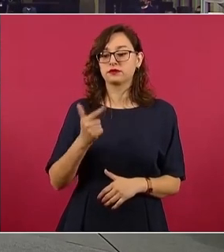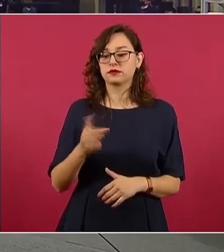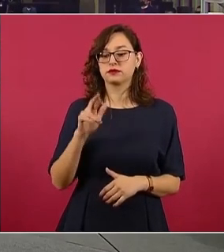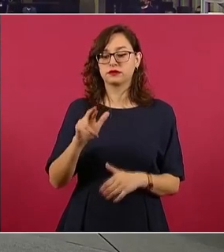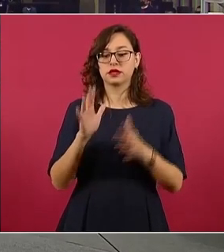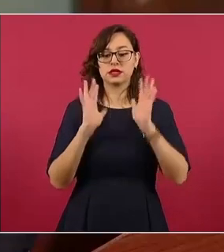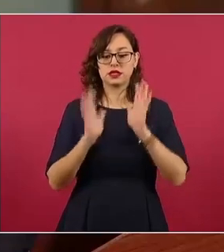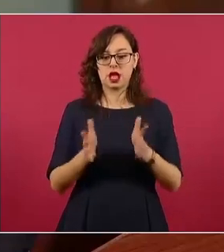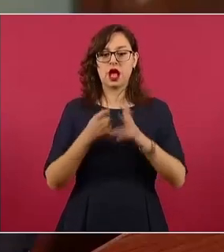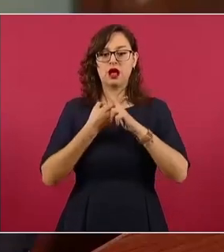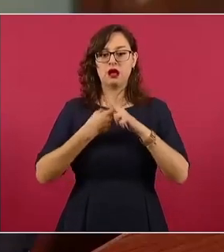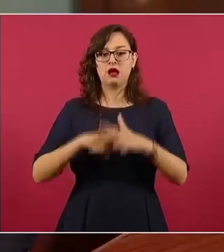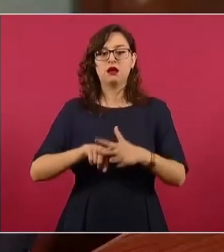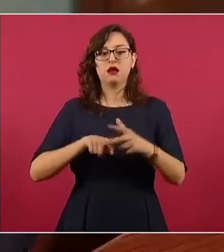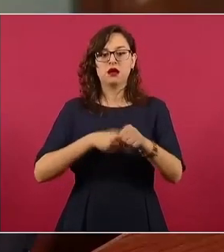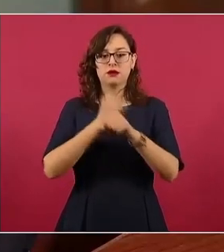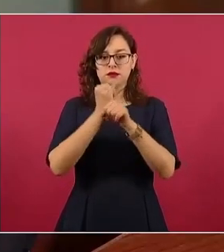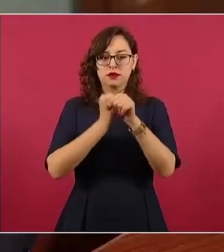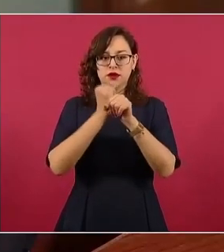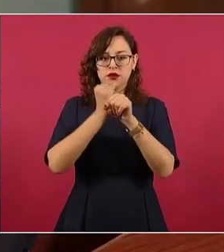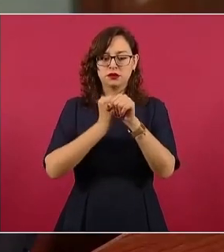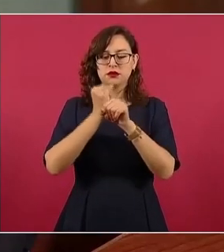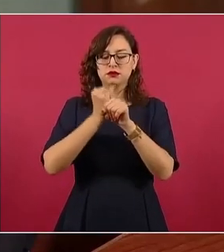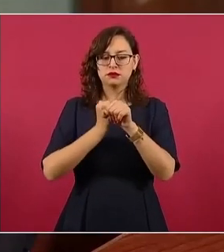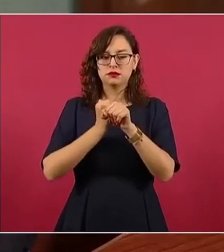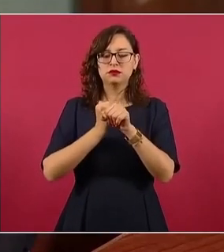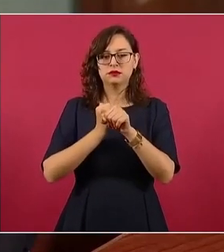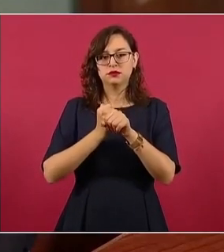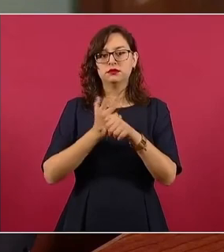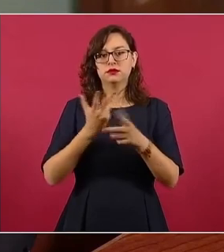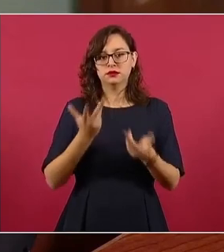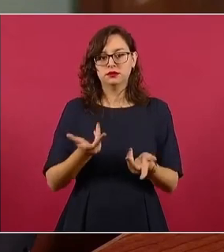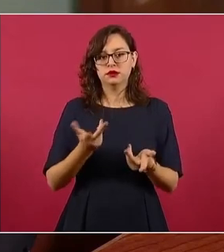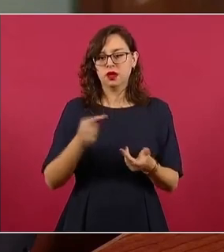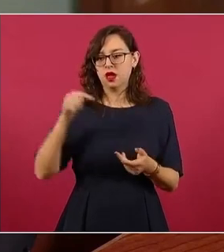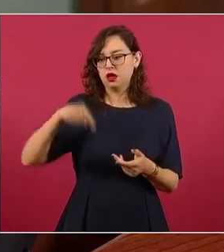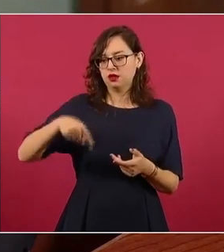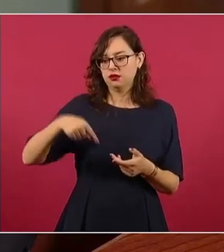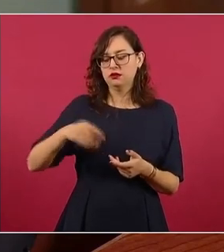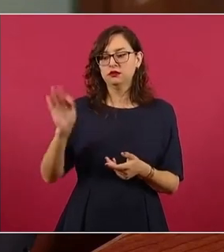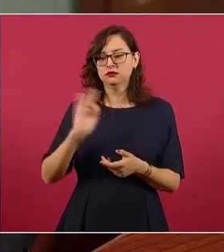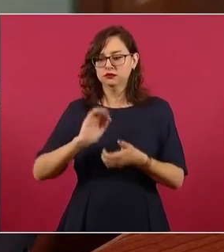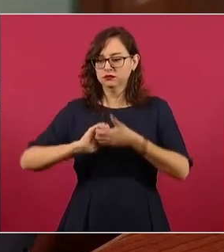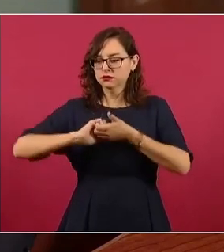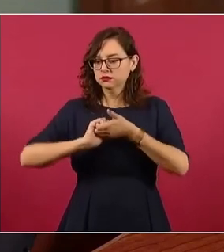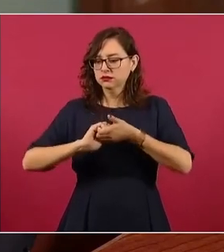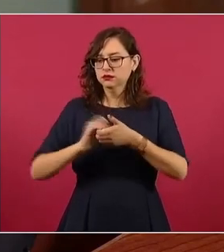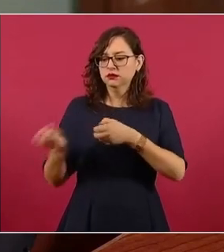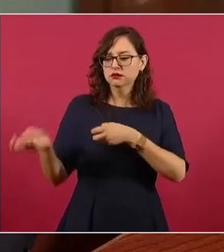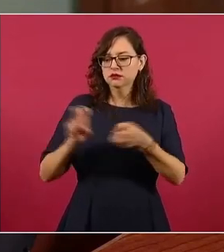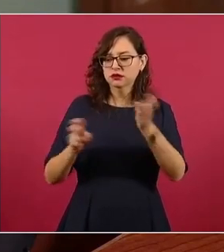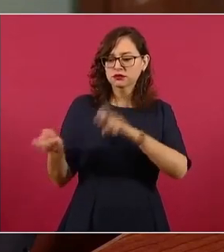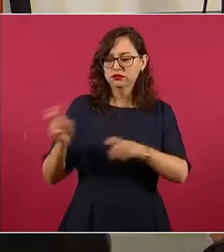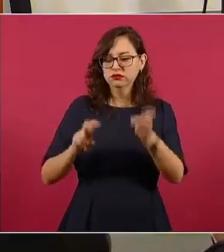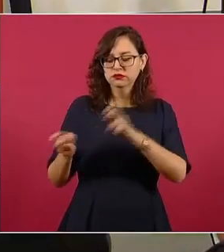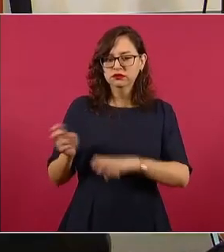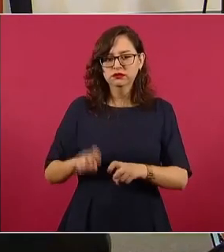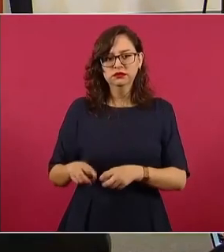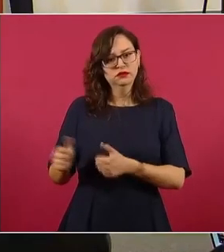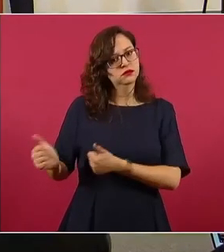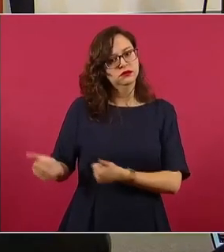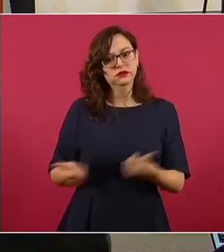investigación por lo sucedido en el territorio nacional, si fuera el caso. Se instaló una mesa de